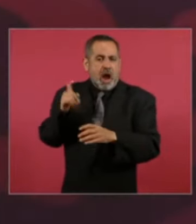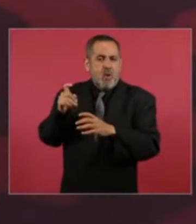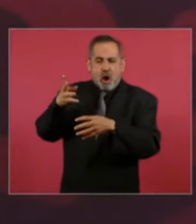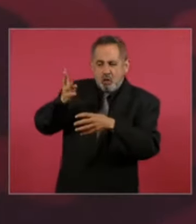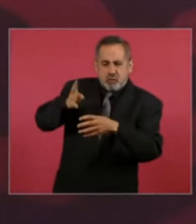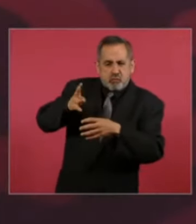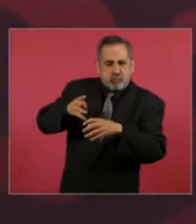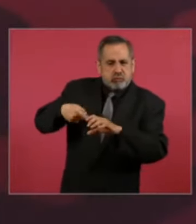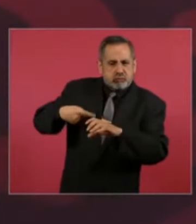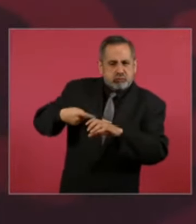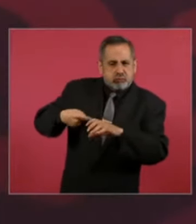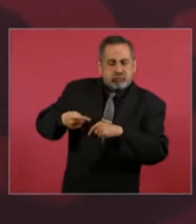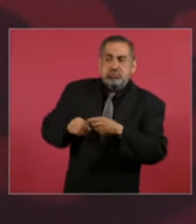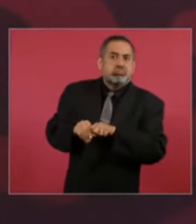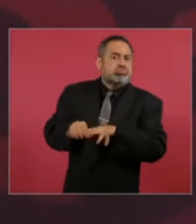renovable